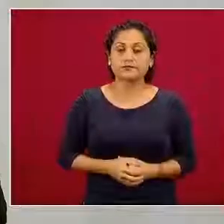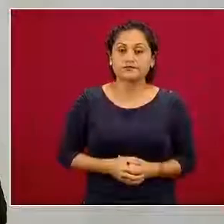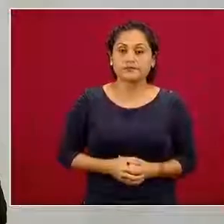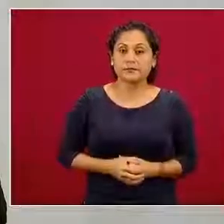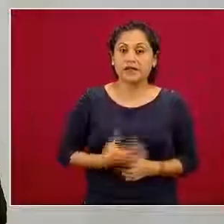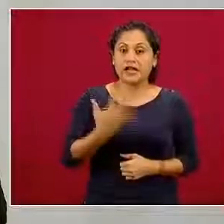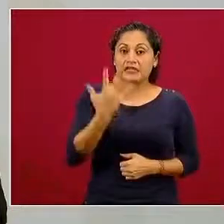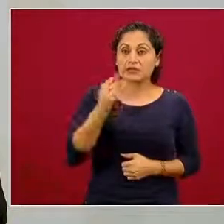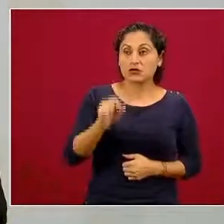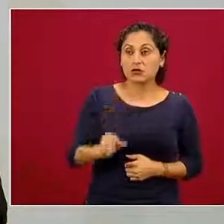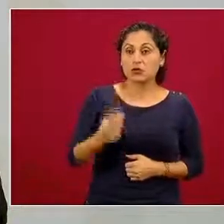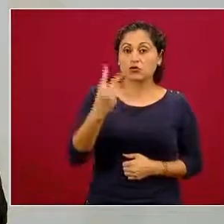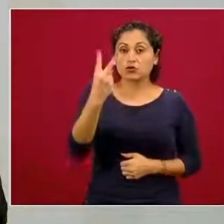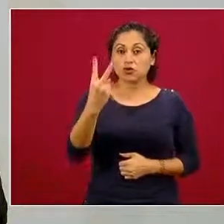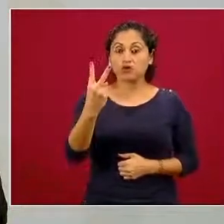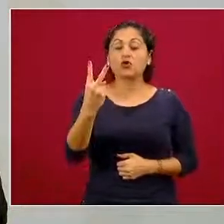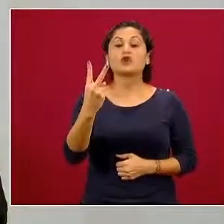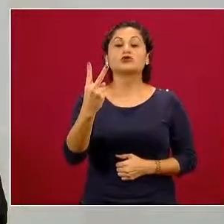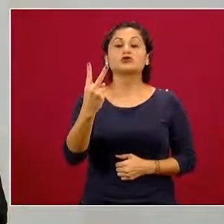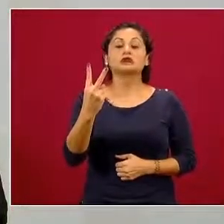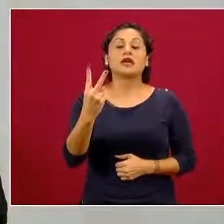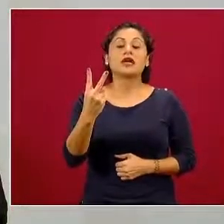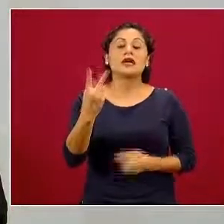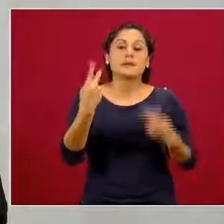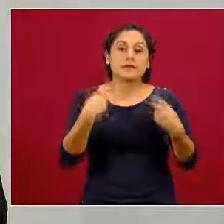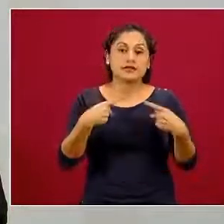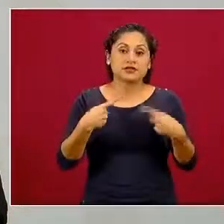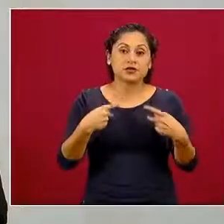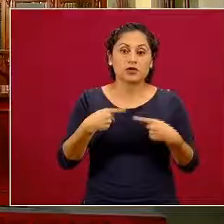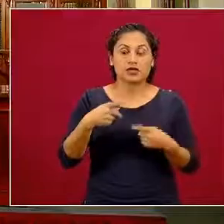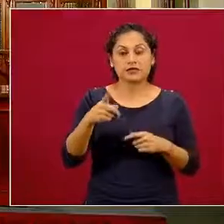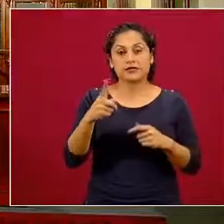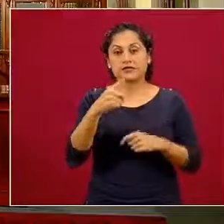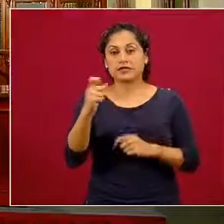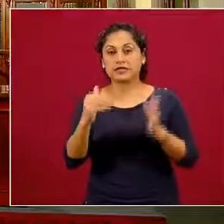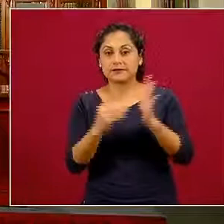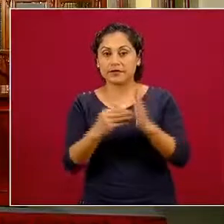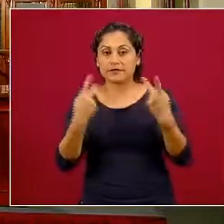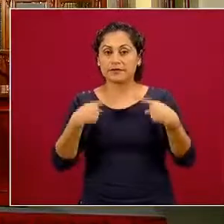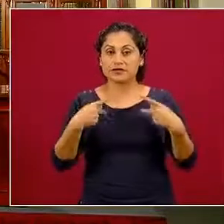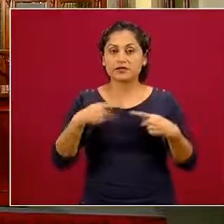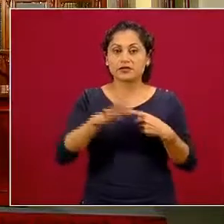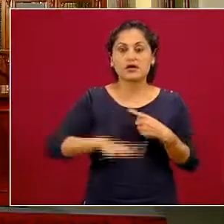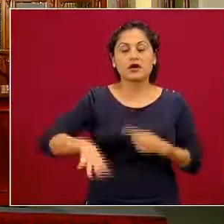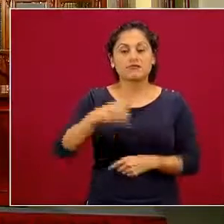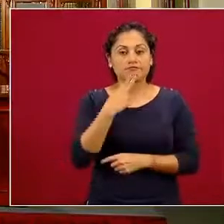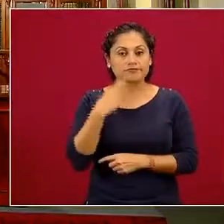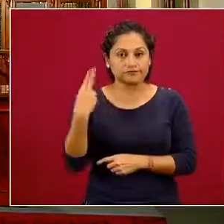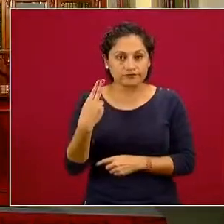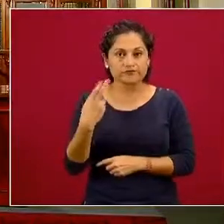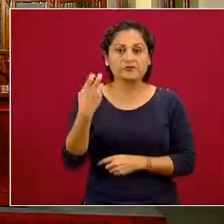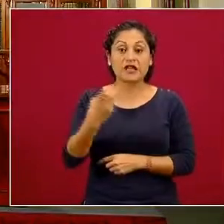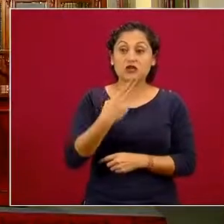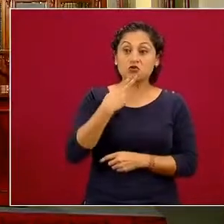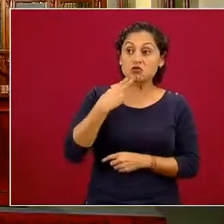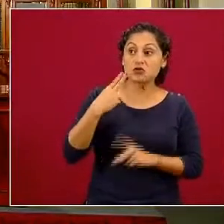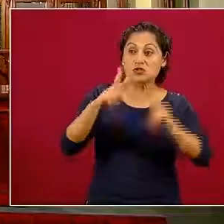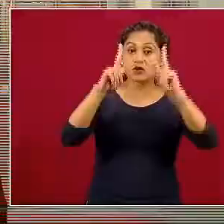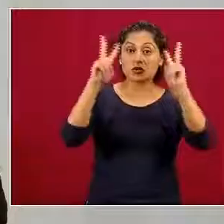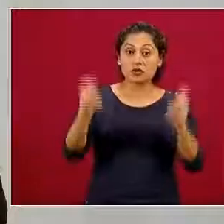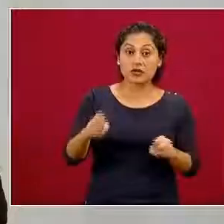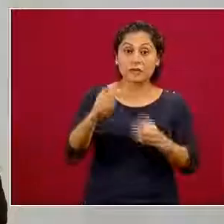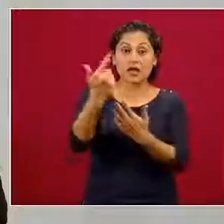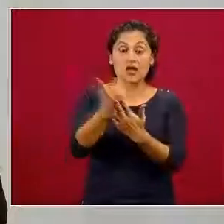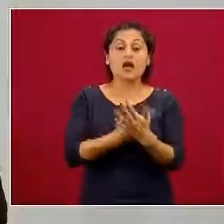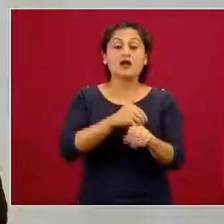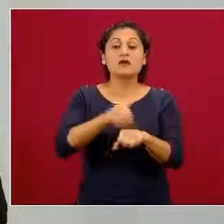suicidios por cada 100.000 habitantes. El suicidio ocupa el lugar 22 de las principales causas de muerte